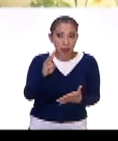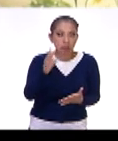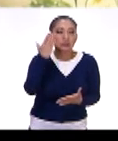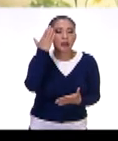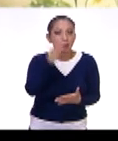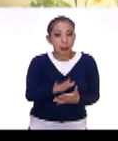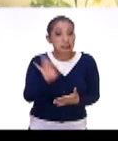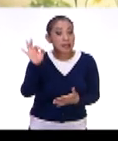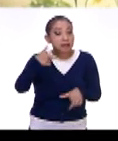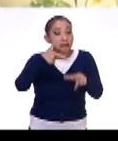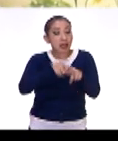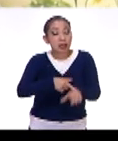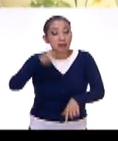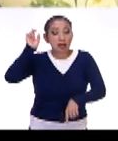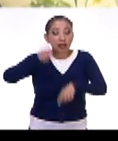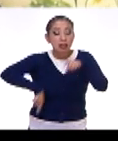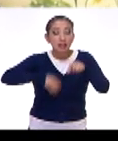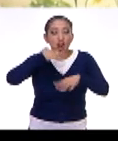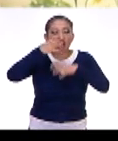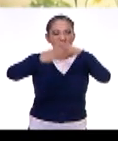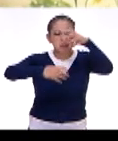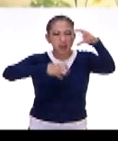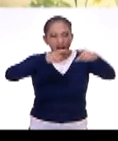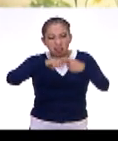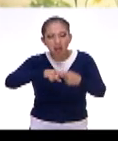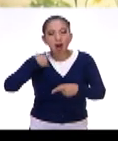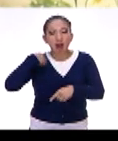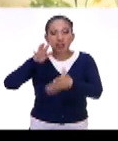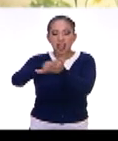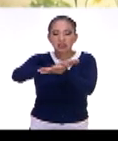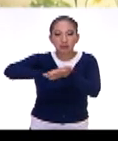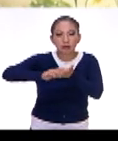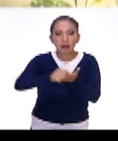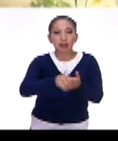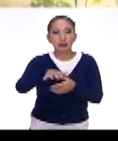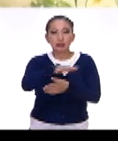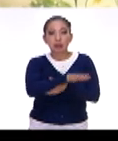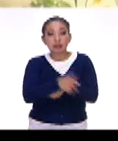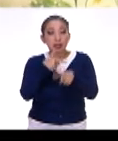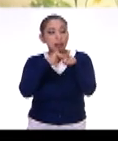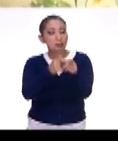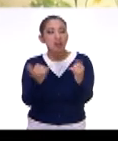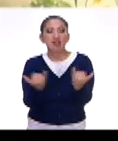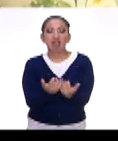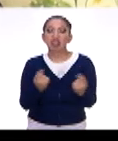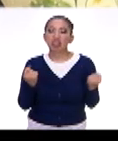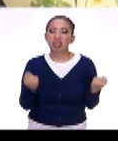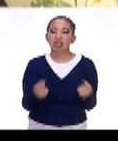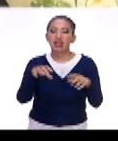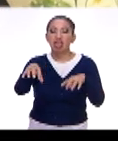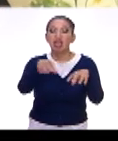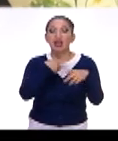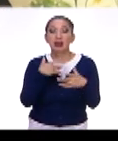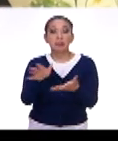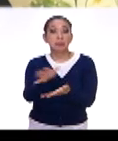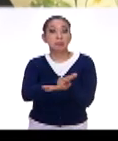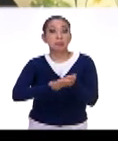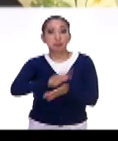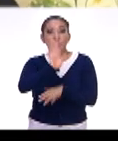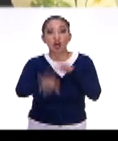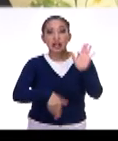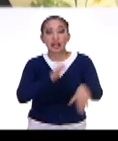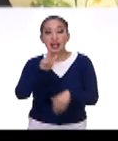sabemos que si seguimos contaminando, sabemos que si seguimos destruyendo, que si seguimos poblando, pues vamos a acabar con los insectos.